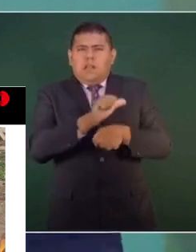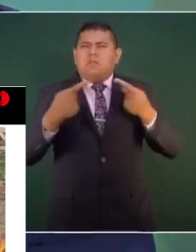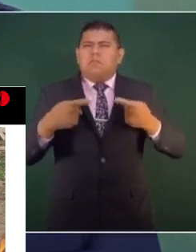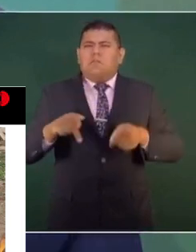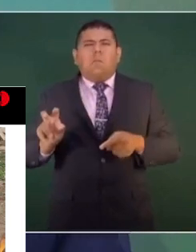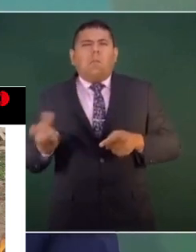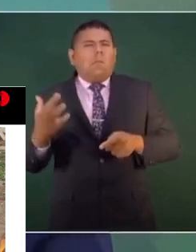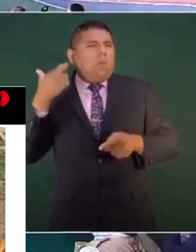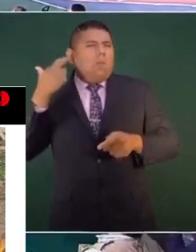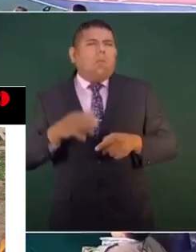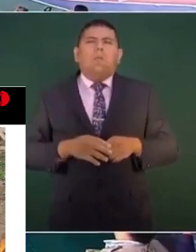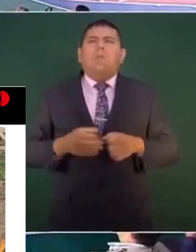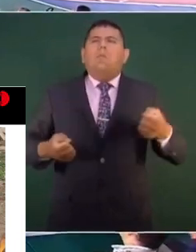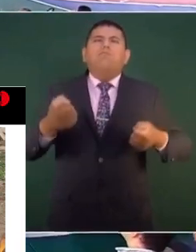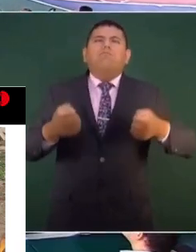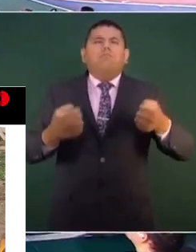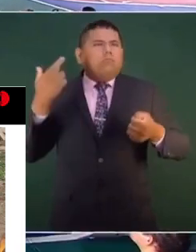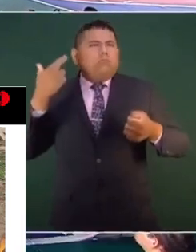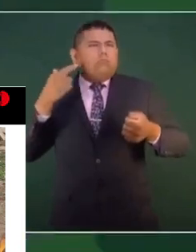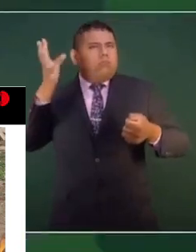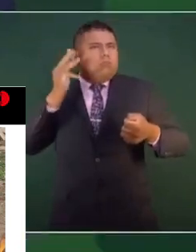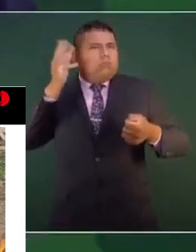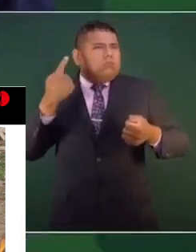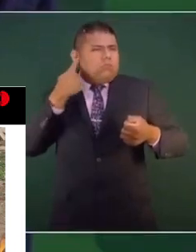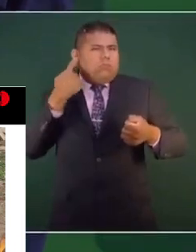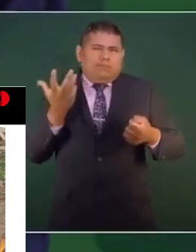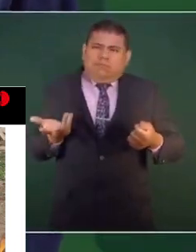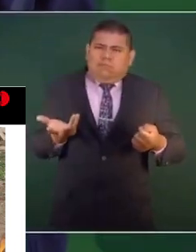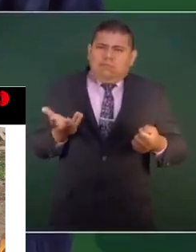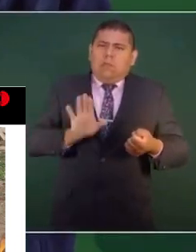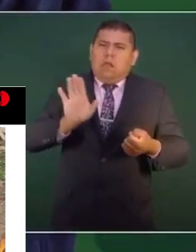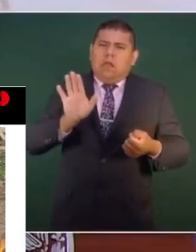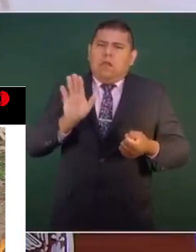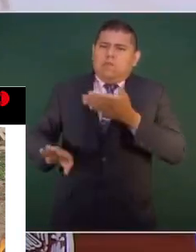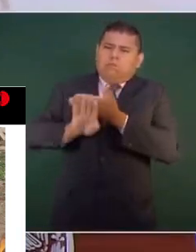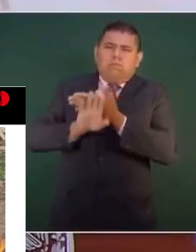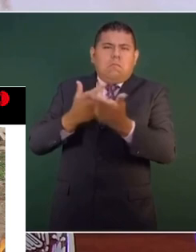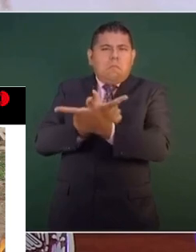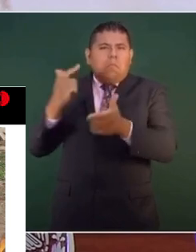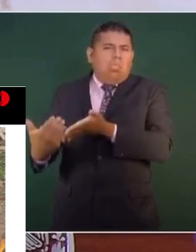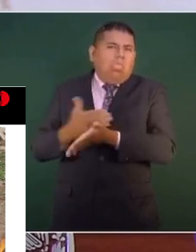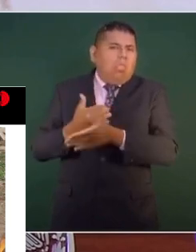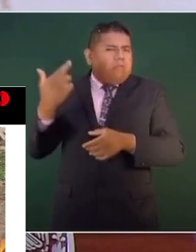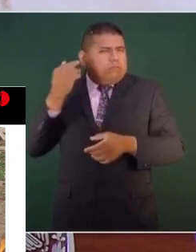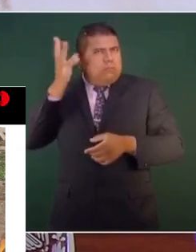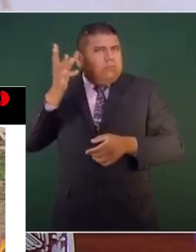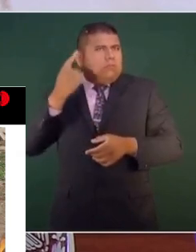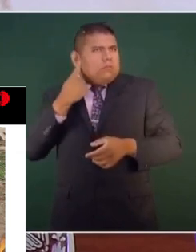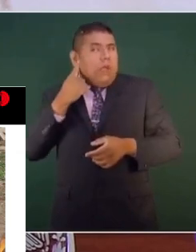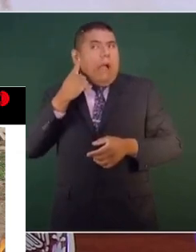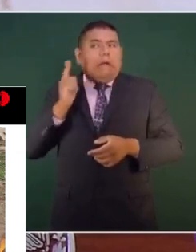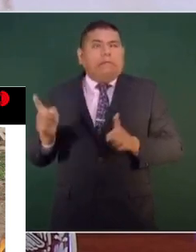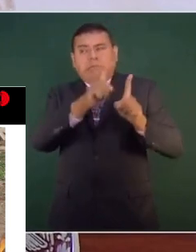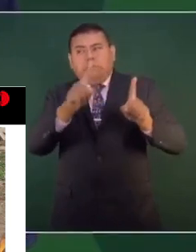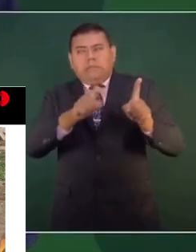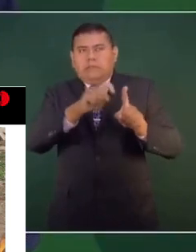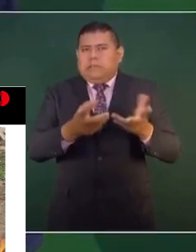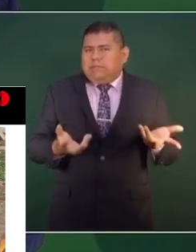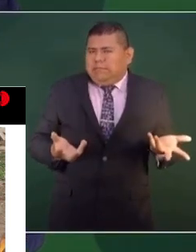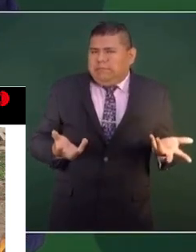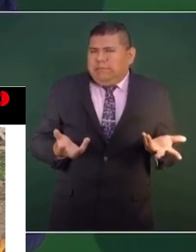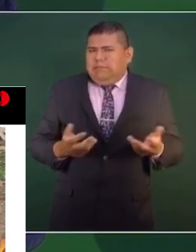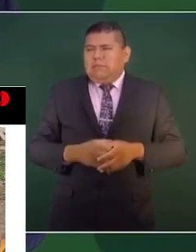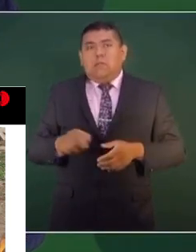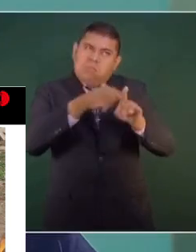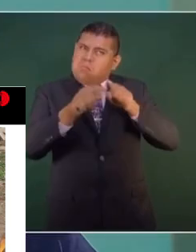y está como indefenso ante el bombardeo